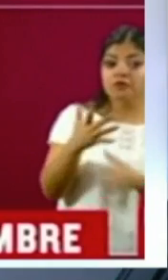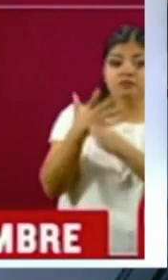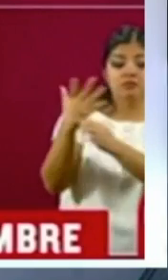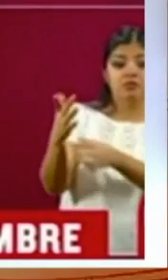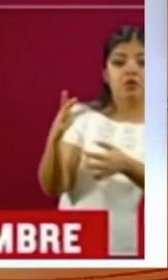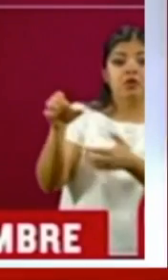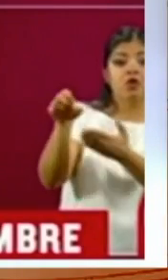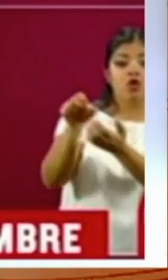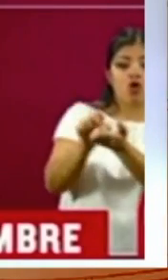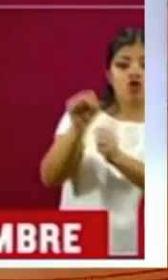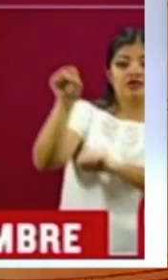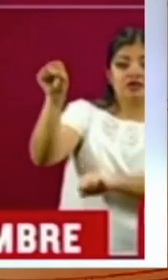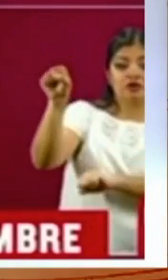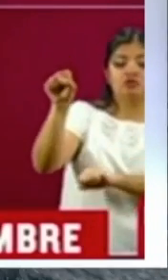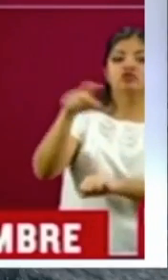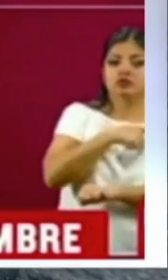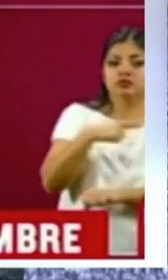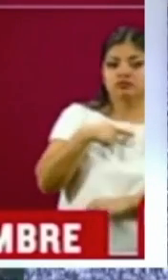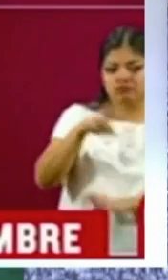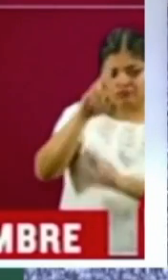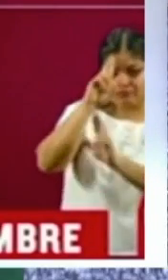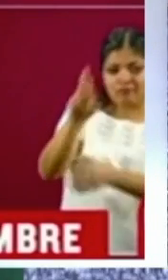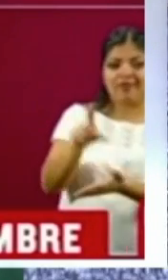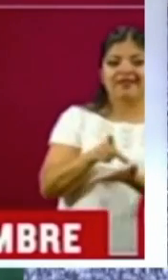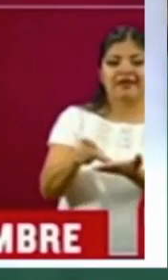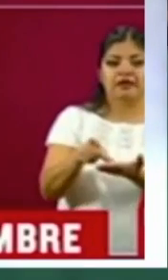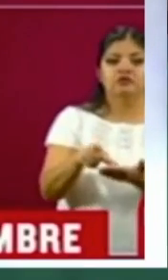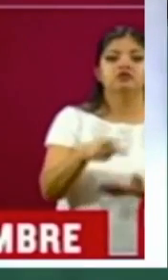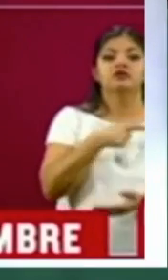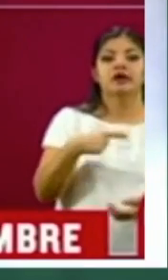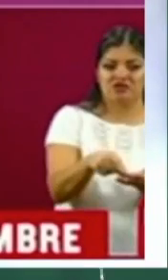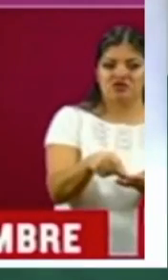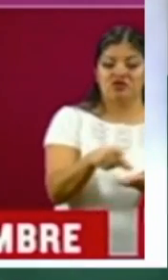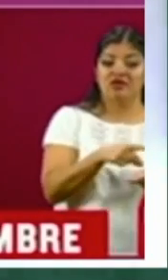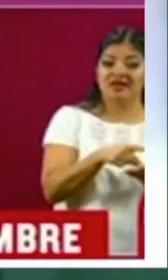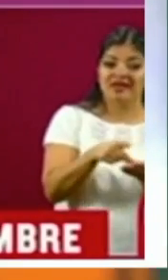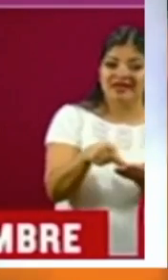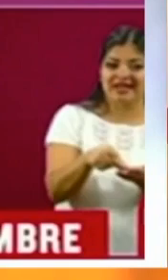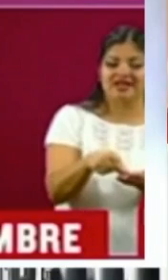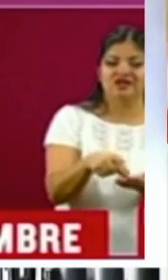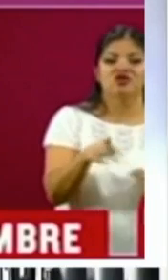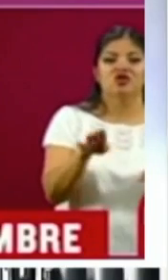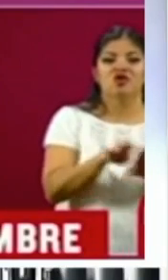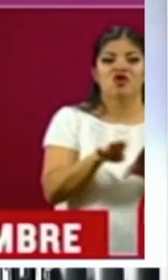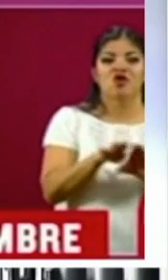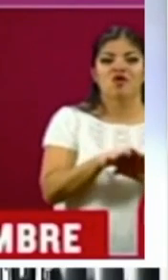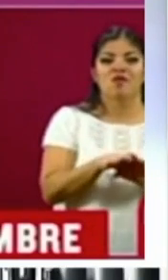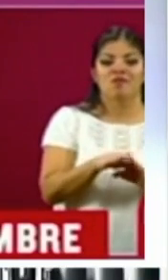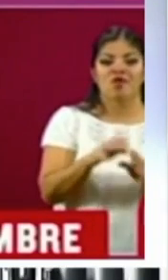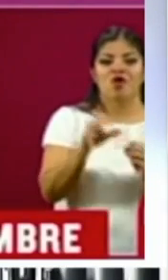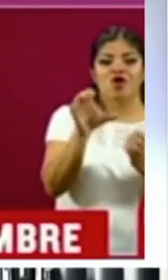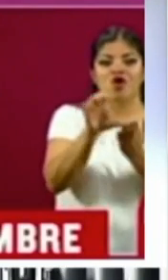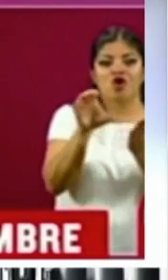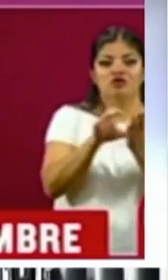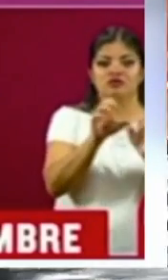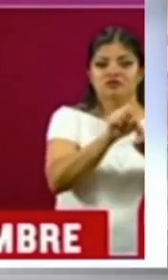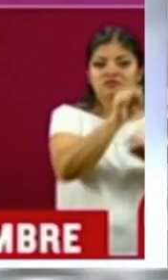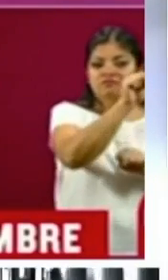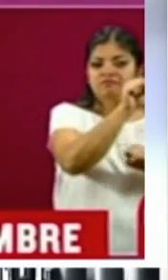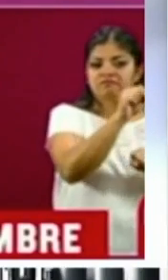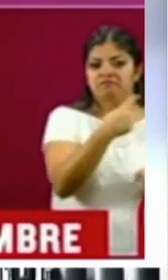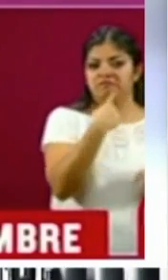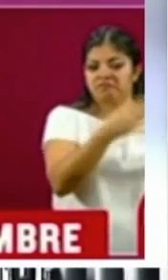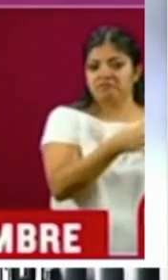responsable de la educación del país dijo que será respetuoso del consenso al que llegue la Asociación Nacional de Universidades e Instituciones de Educación